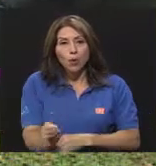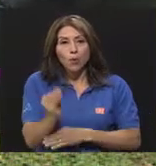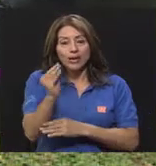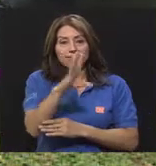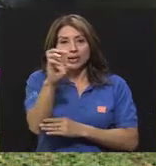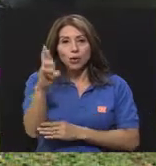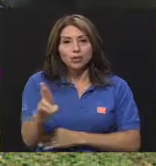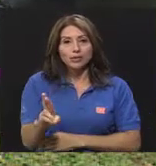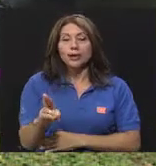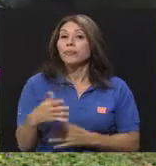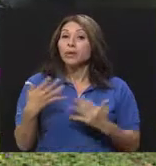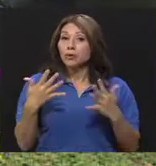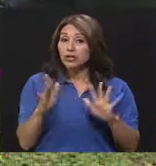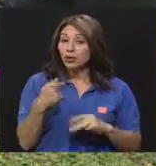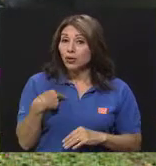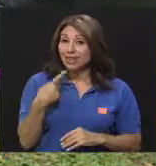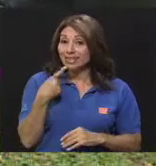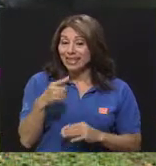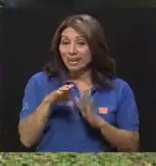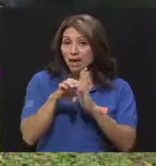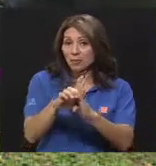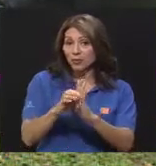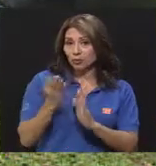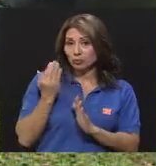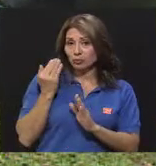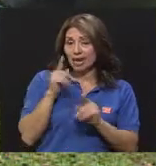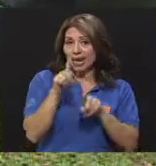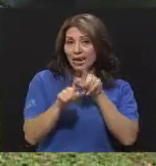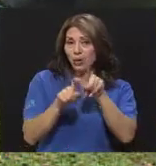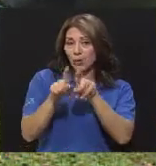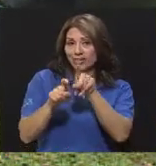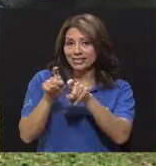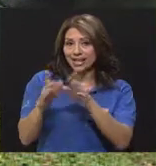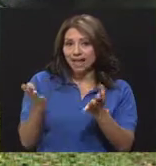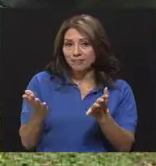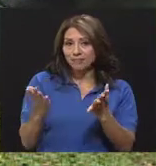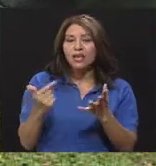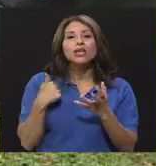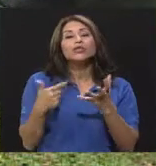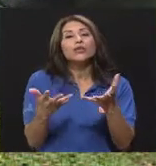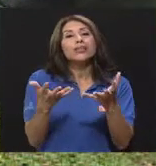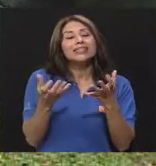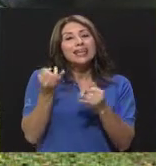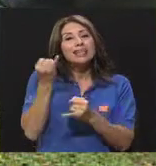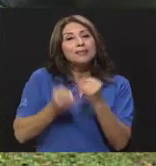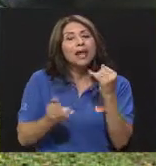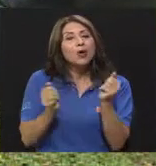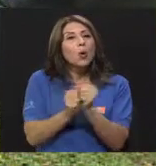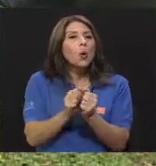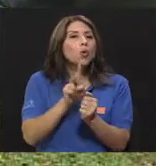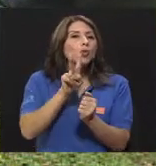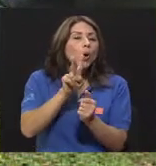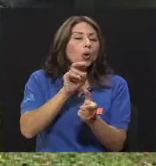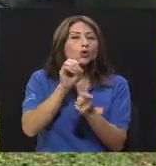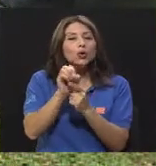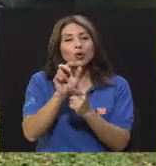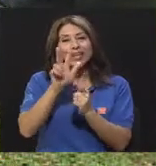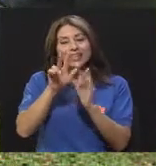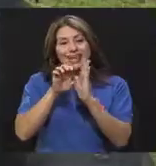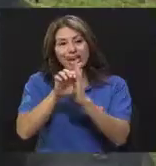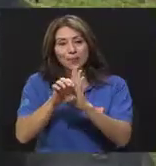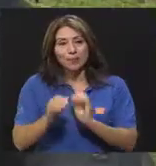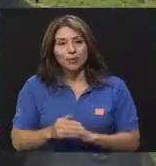Bueno, les ponía algunos ejemplos de la encuesta esta que hicimos reciente. Y quisiera como observar con dos o tres ejemplos